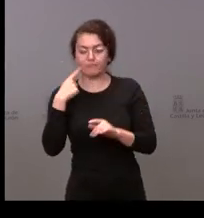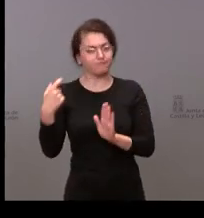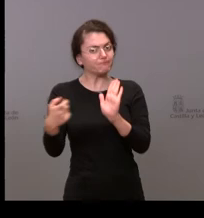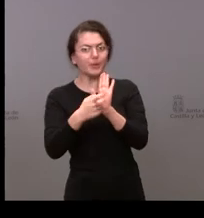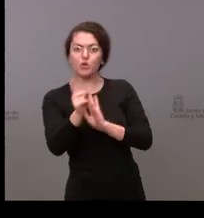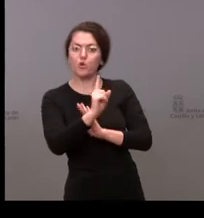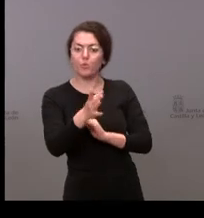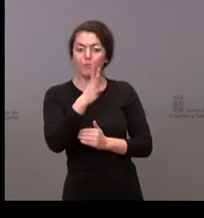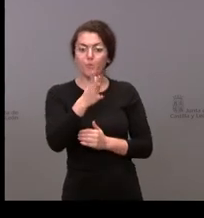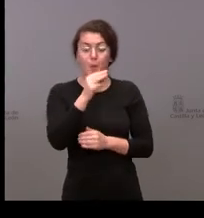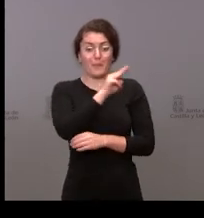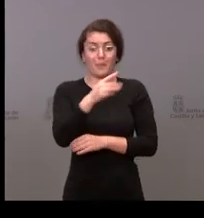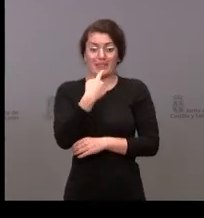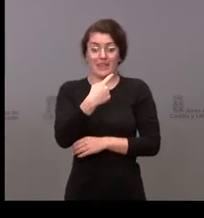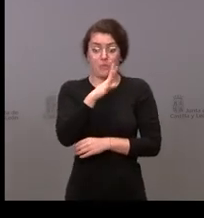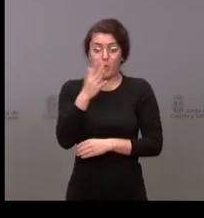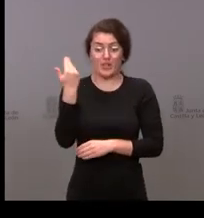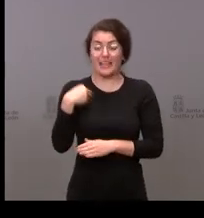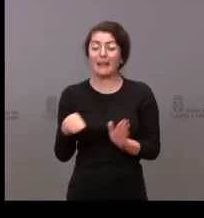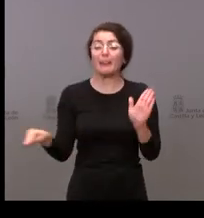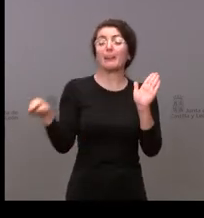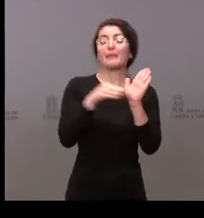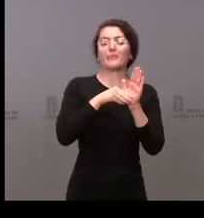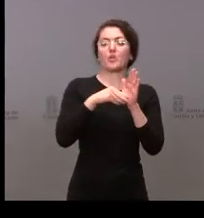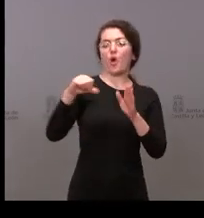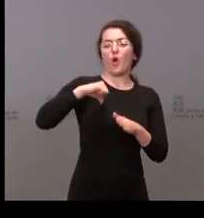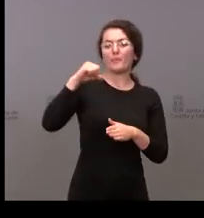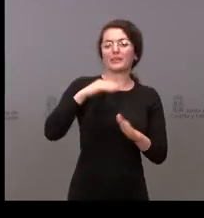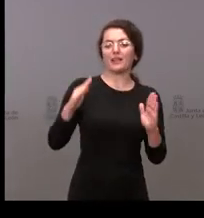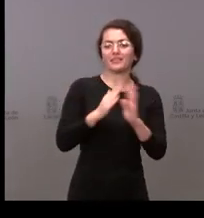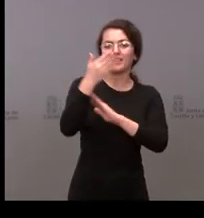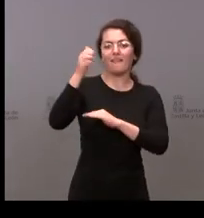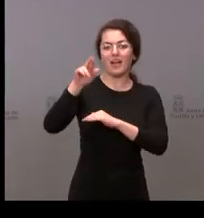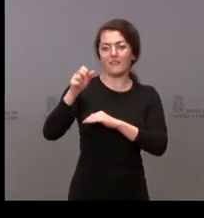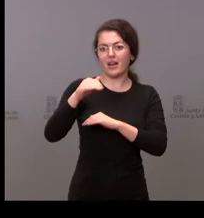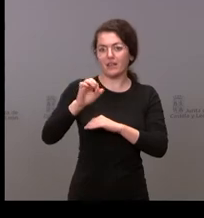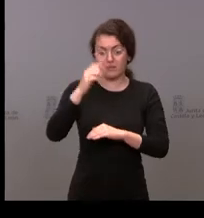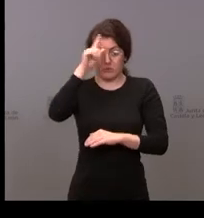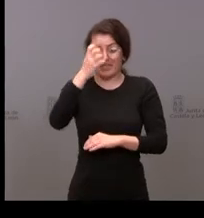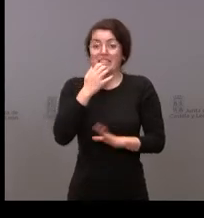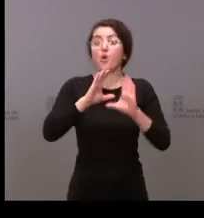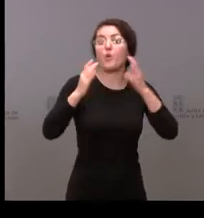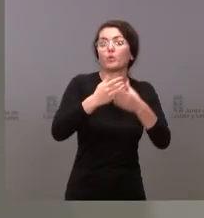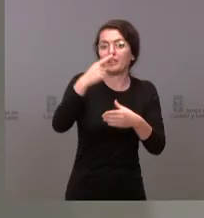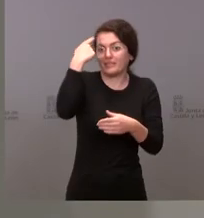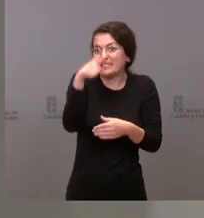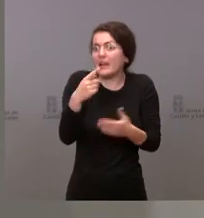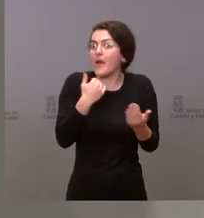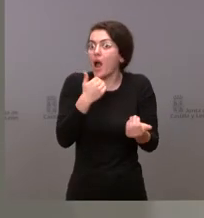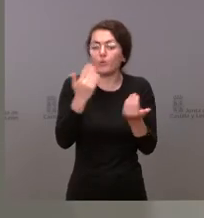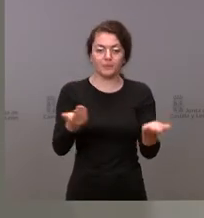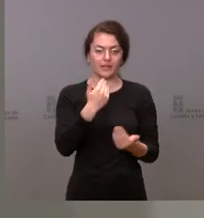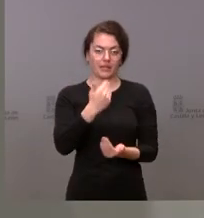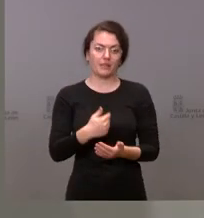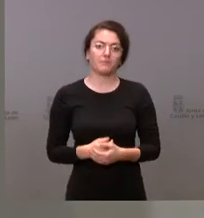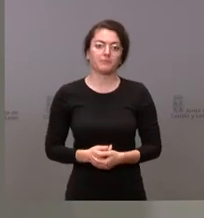que estaban incluidos en las obras para el hospital de Santa Bárbara no sé si la junta puede confirmar eso muchas gracias sí bueno